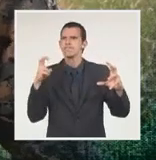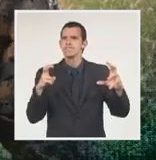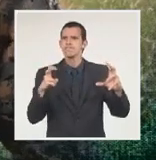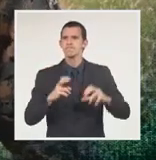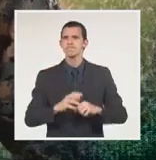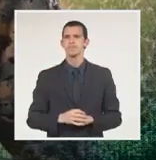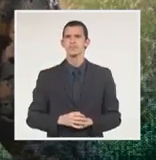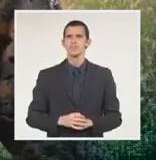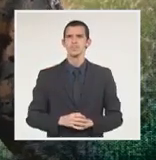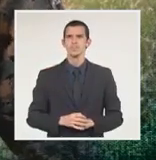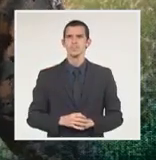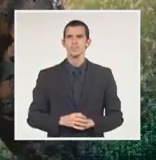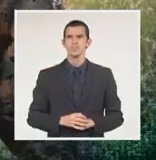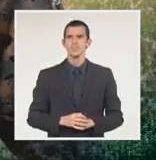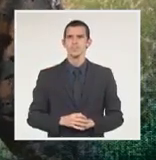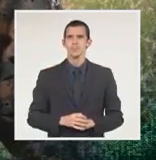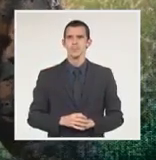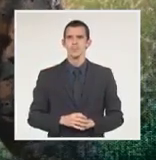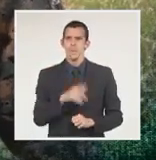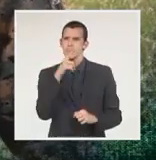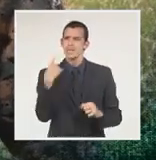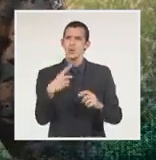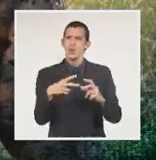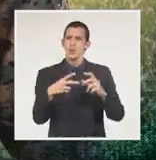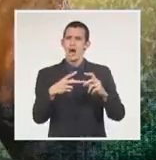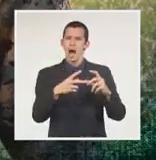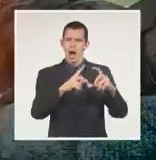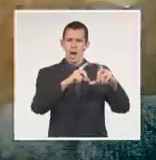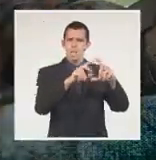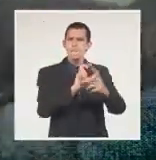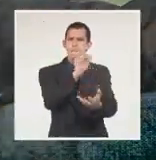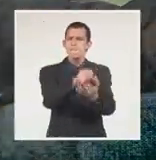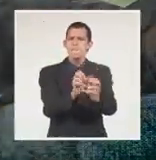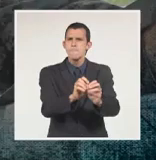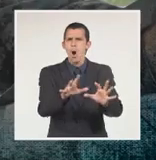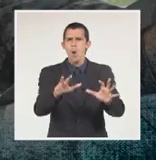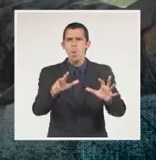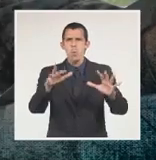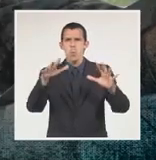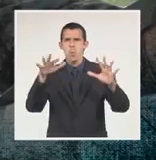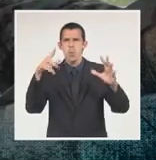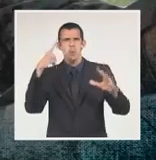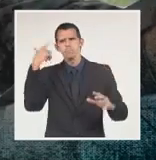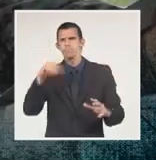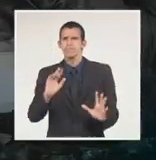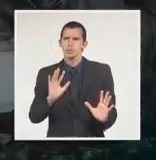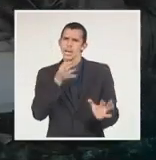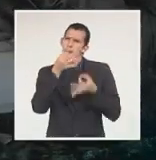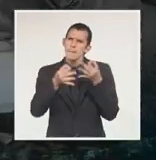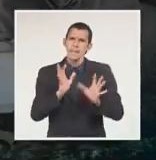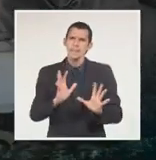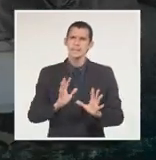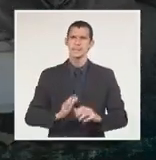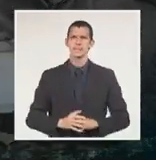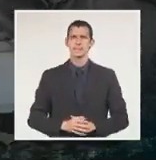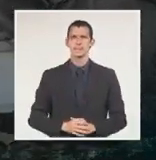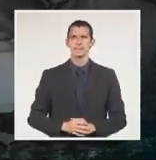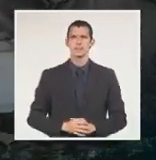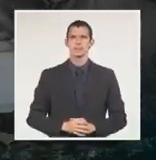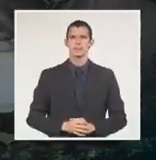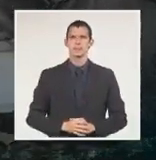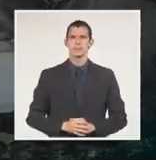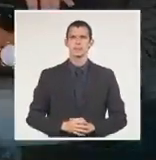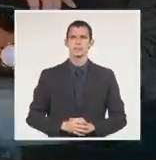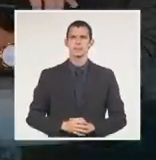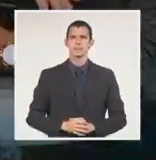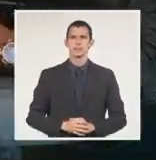cosas que son de humo, bombomas de humo, algo de eso. Ellos estaban, habían varios comandos, yo